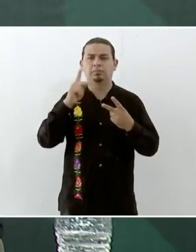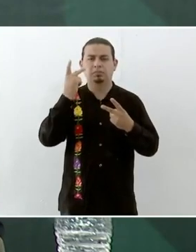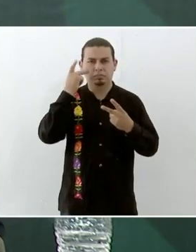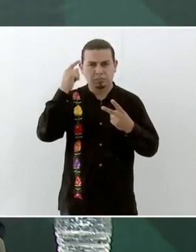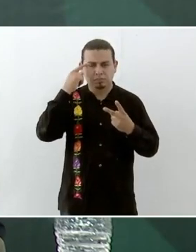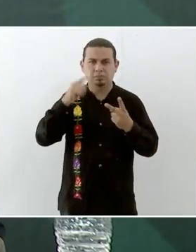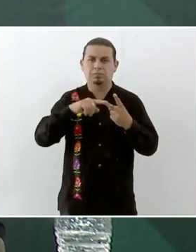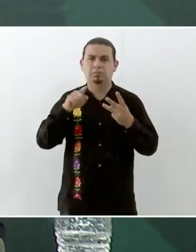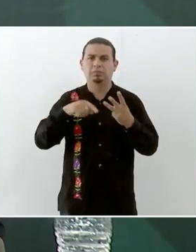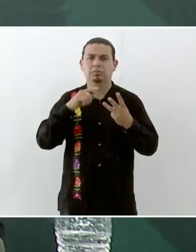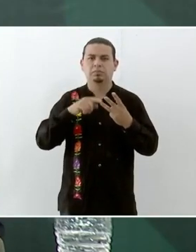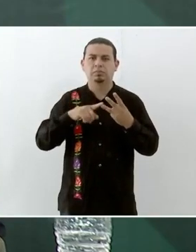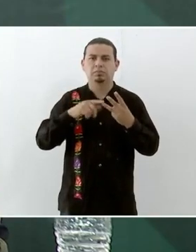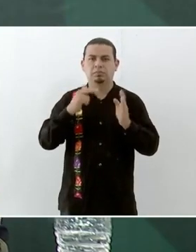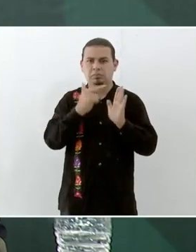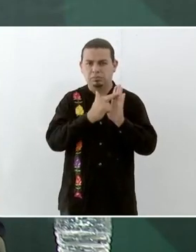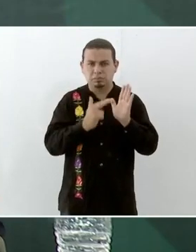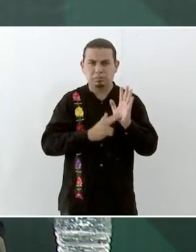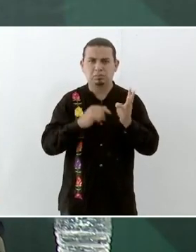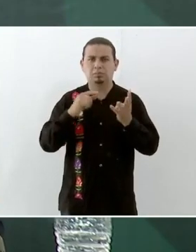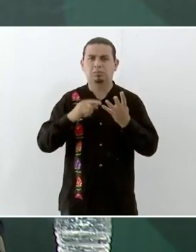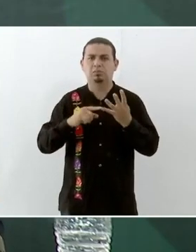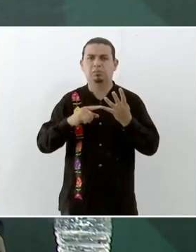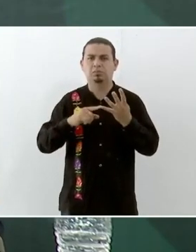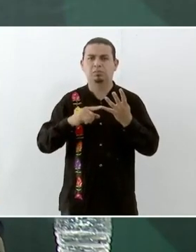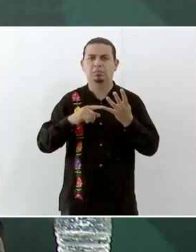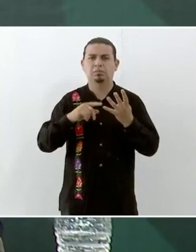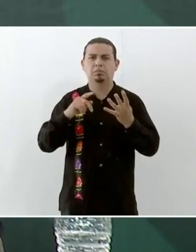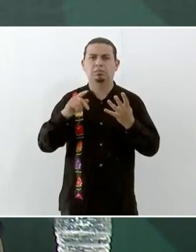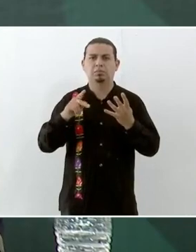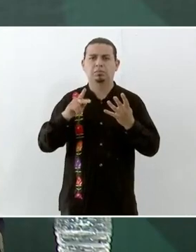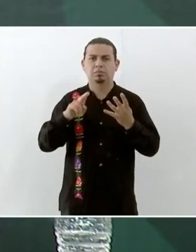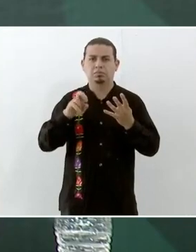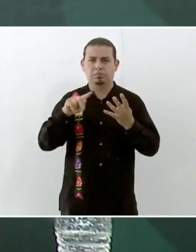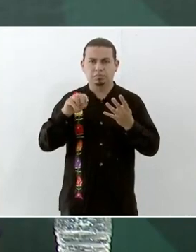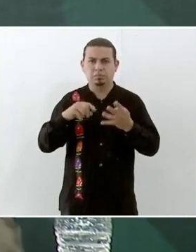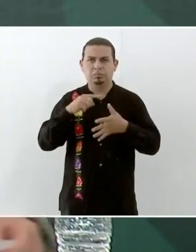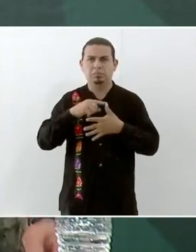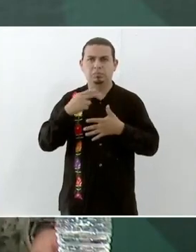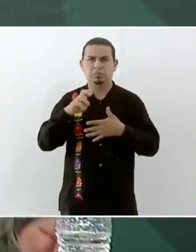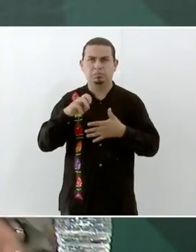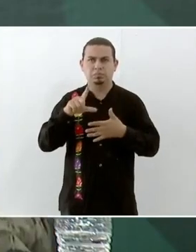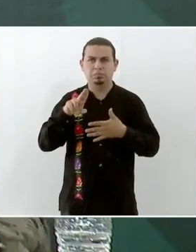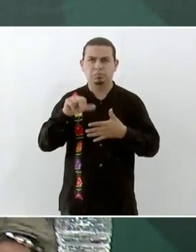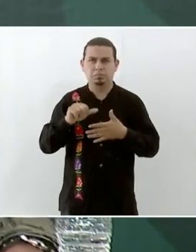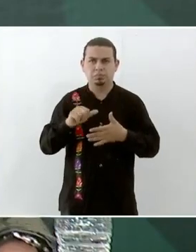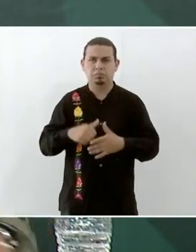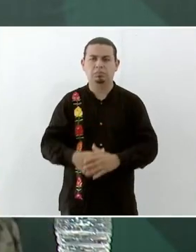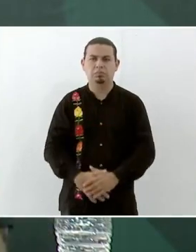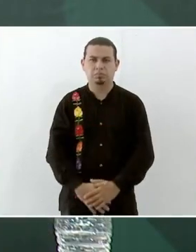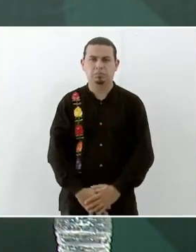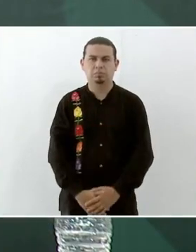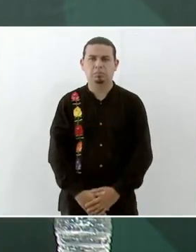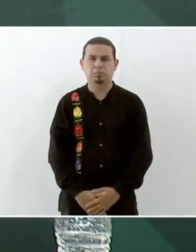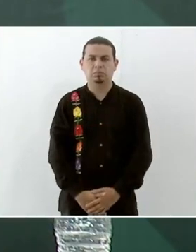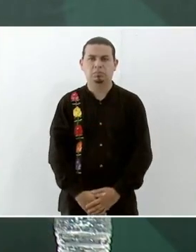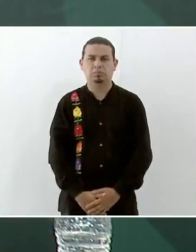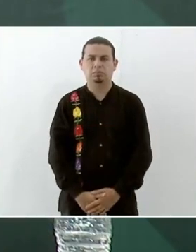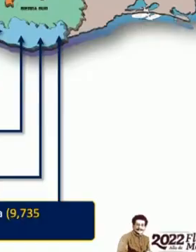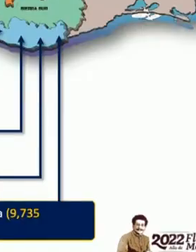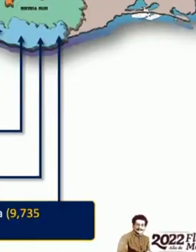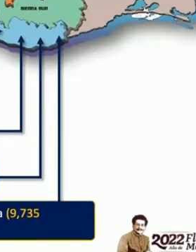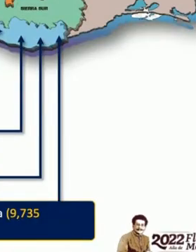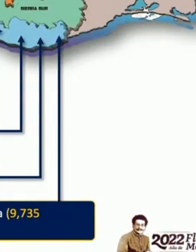Pochutla, Santa María Huatulco, San Miguel del Puerto y San Pedro Guamelula. Lo que se ha hecho, se han